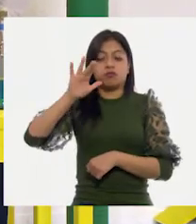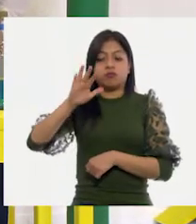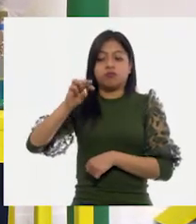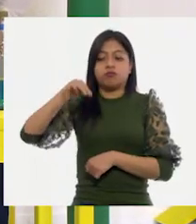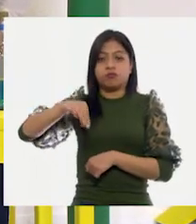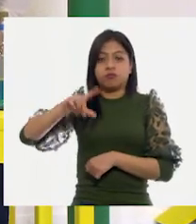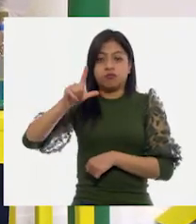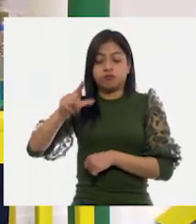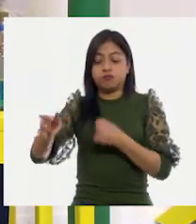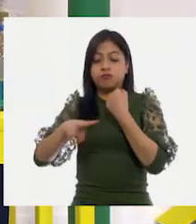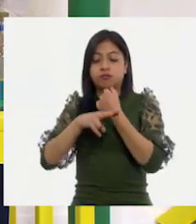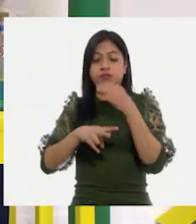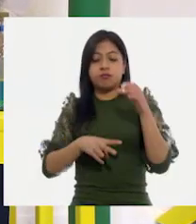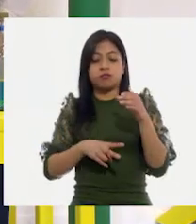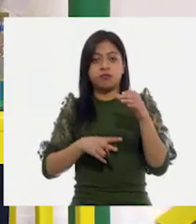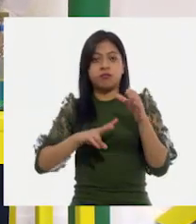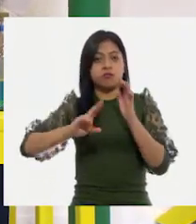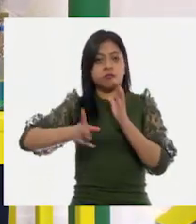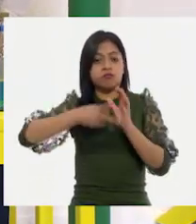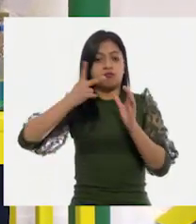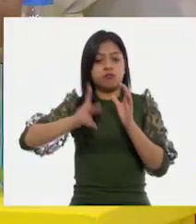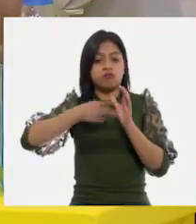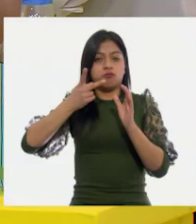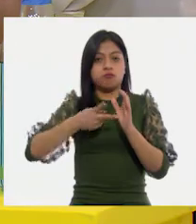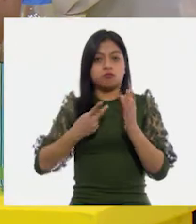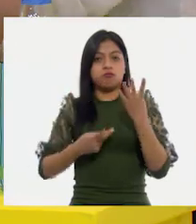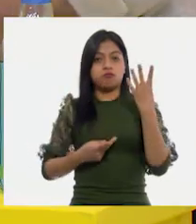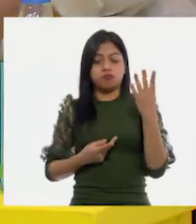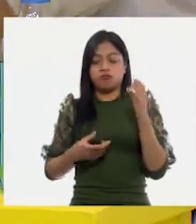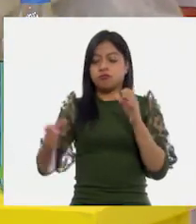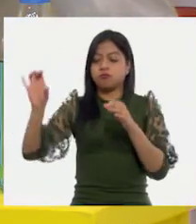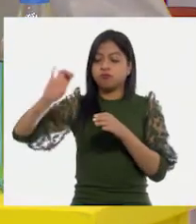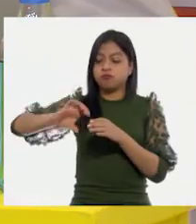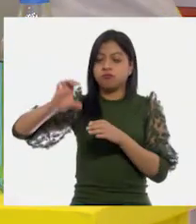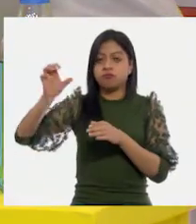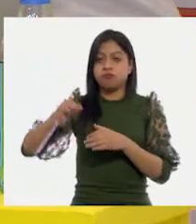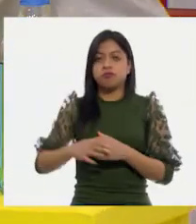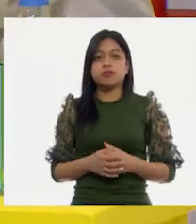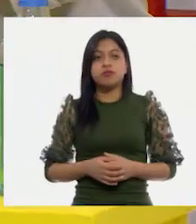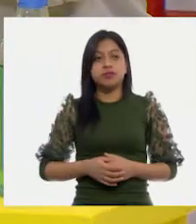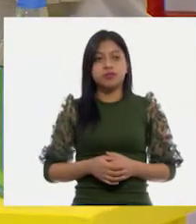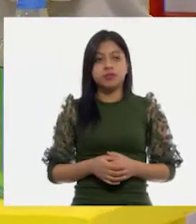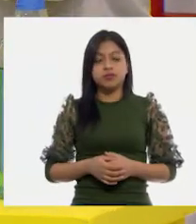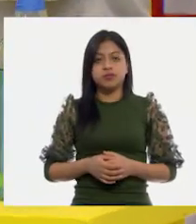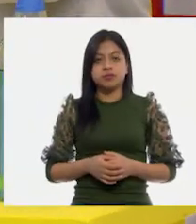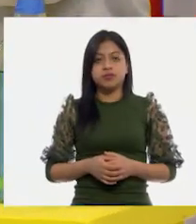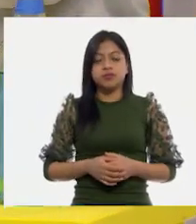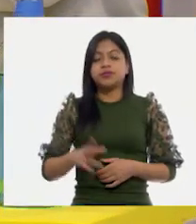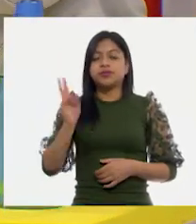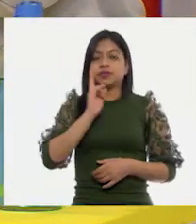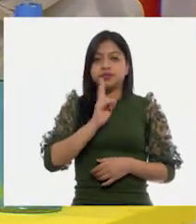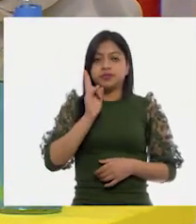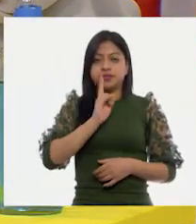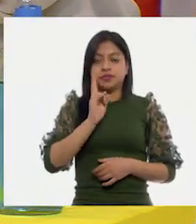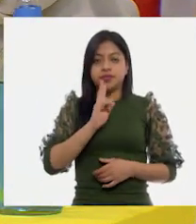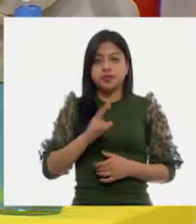llena esta botella de un litro con cuatro vasos. Ay, ojalá que sí. Vamos a ver.